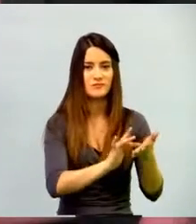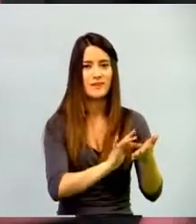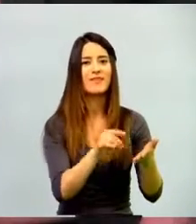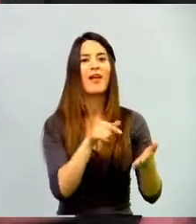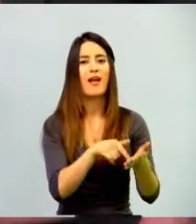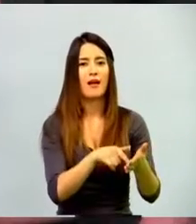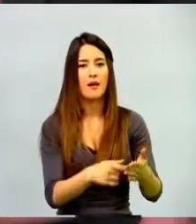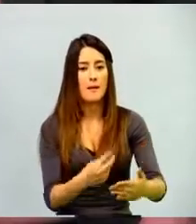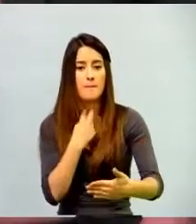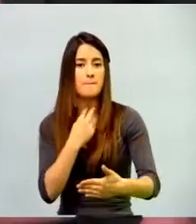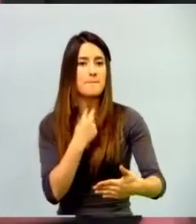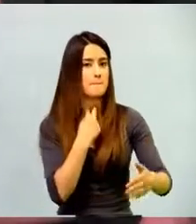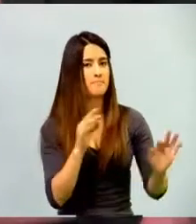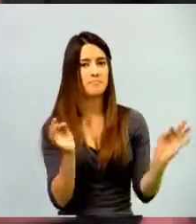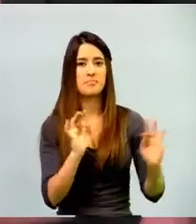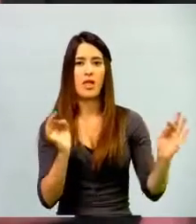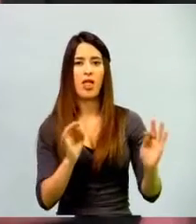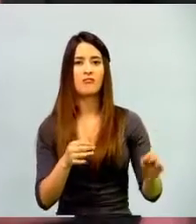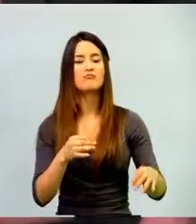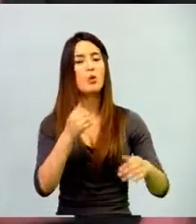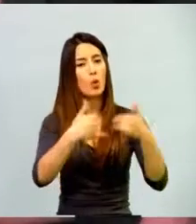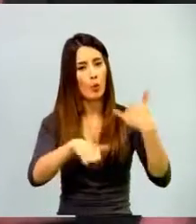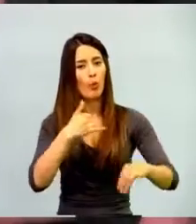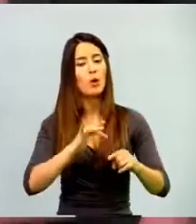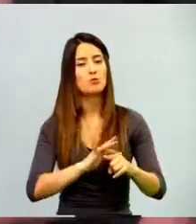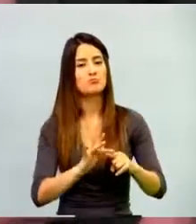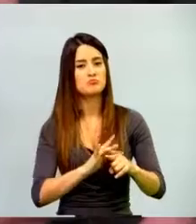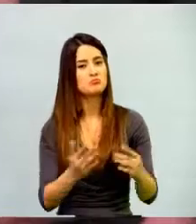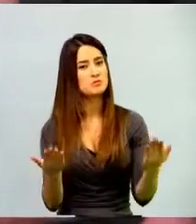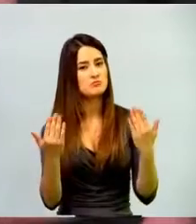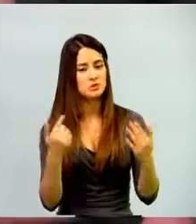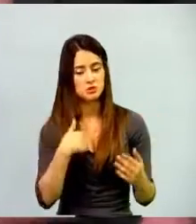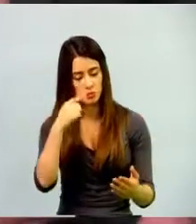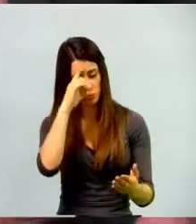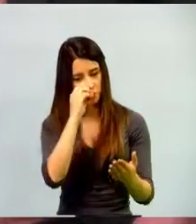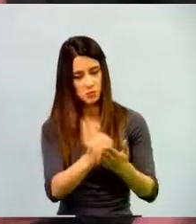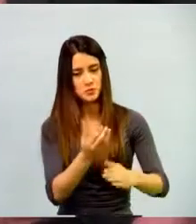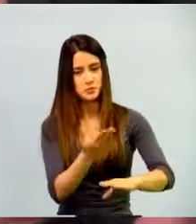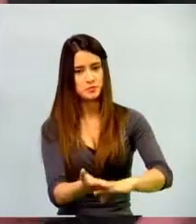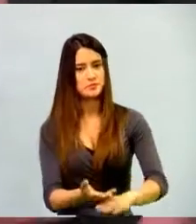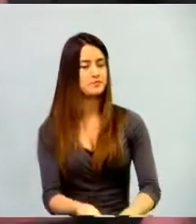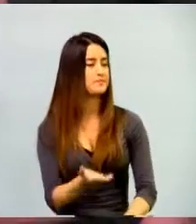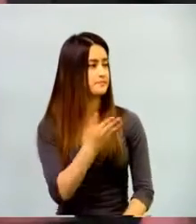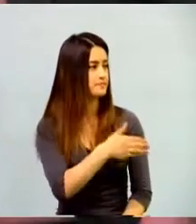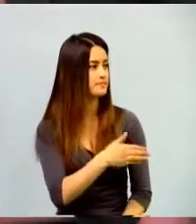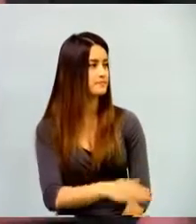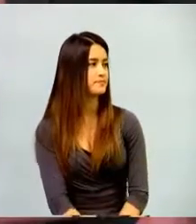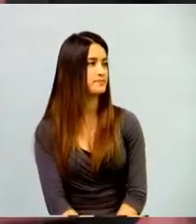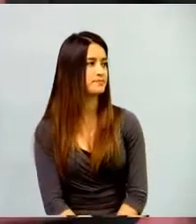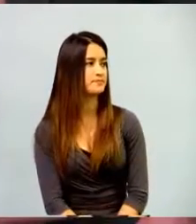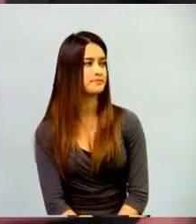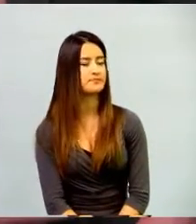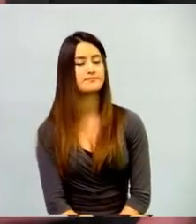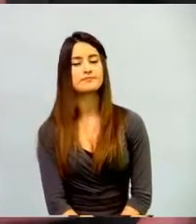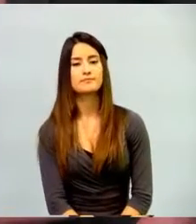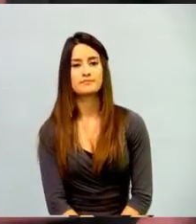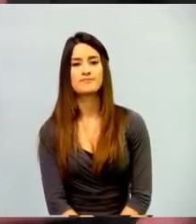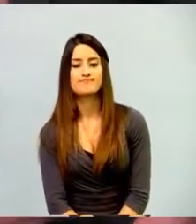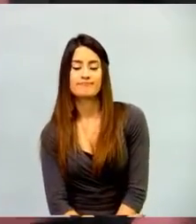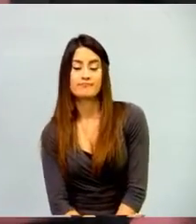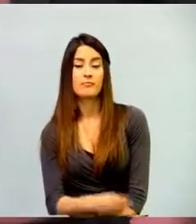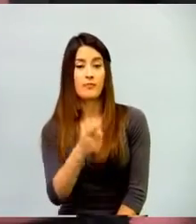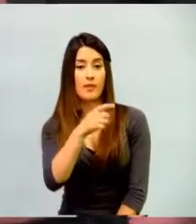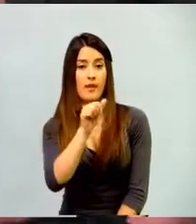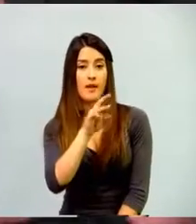tendría ningún inconveniente para poderse trabajar. El lío sería portaviso. Yo creo que la gran oportunidad que tenemos con la gamificación